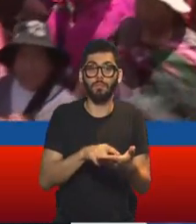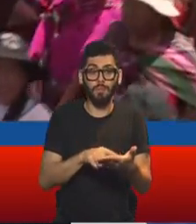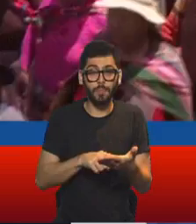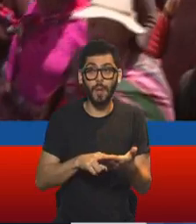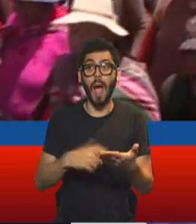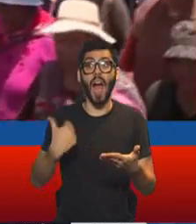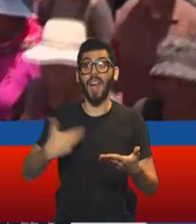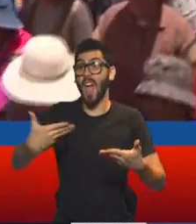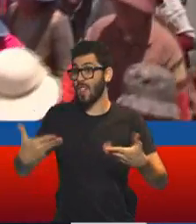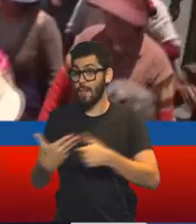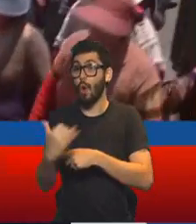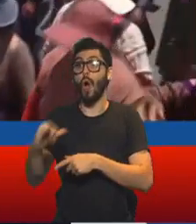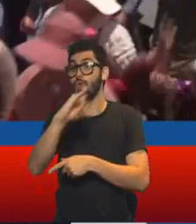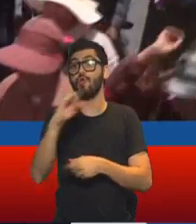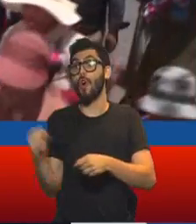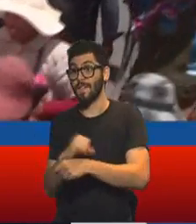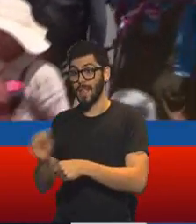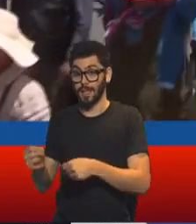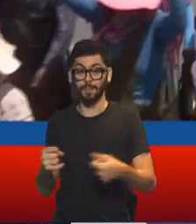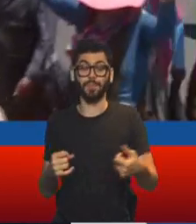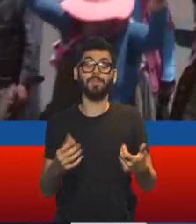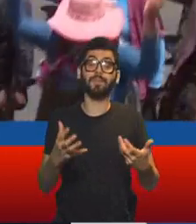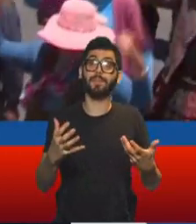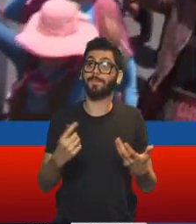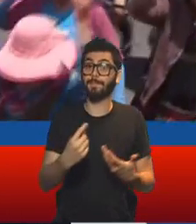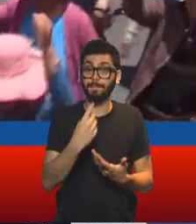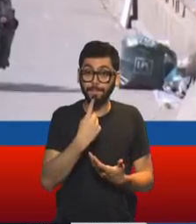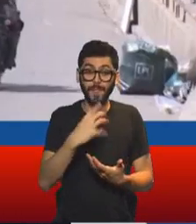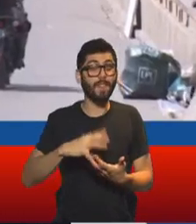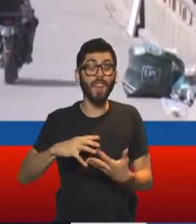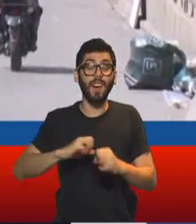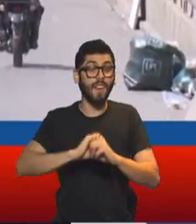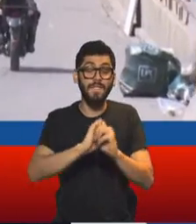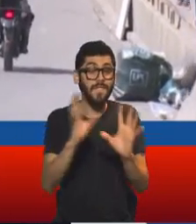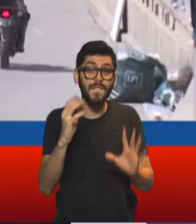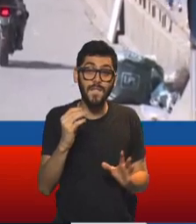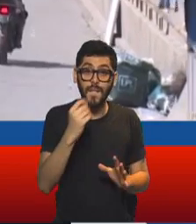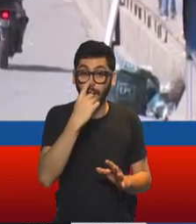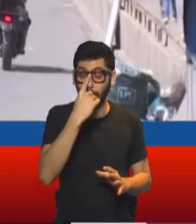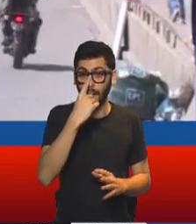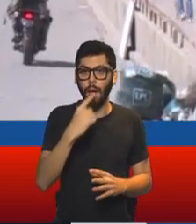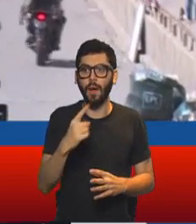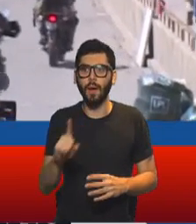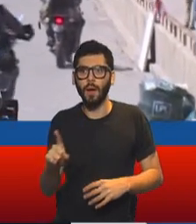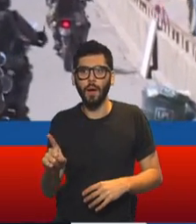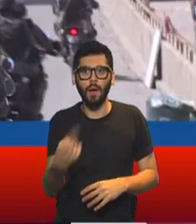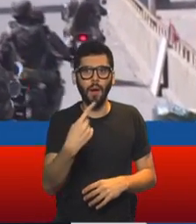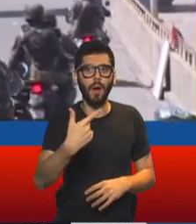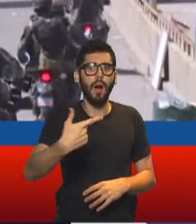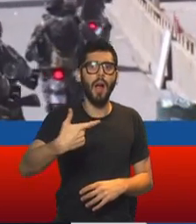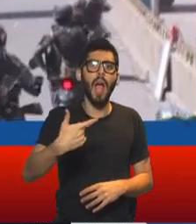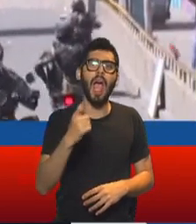embajada argentina en Bolivia, lo que nadie se hace cargo hasta ahora, y es lo que hay que terminar de definir, es quién ordenó el envío de eso,